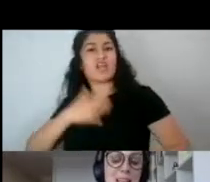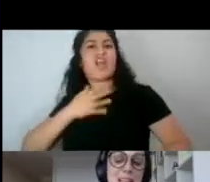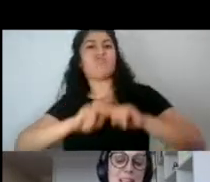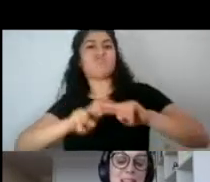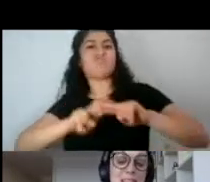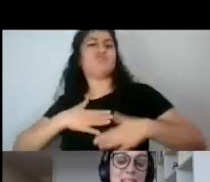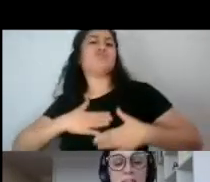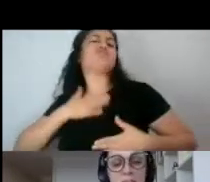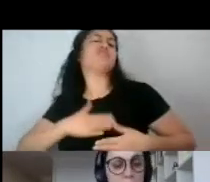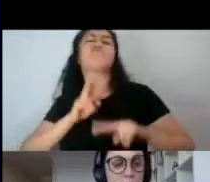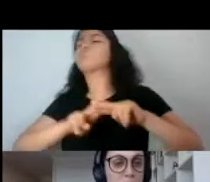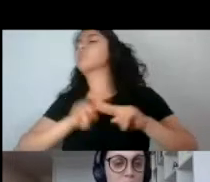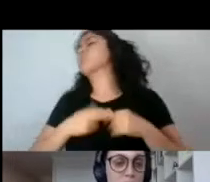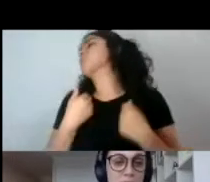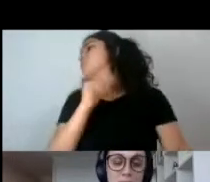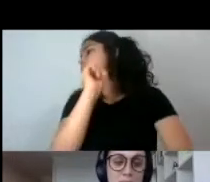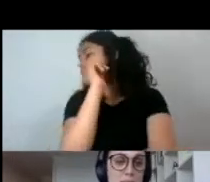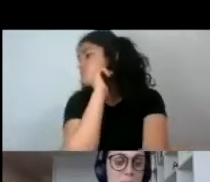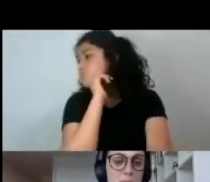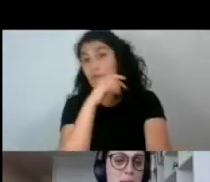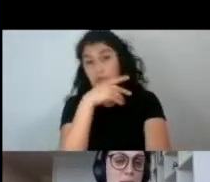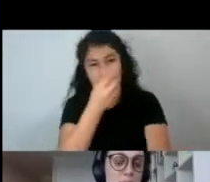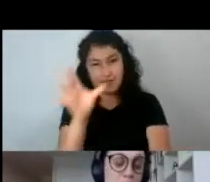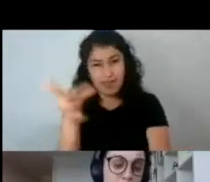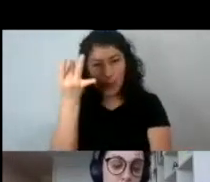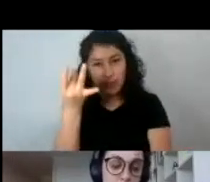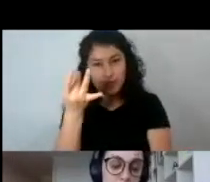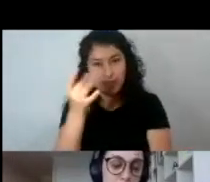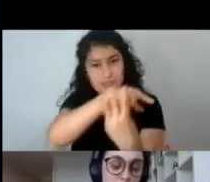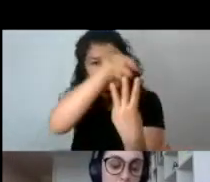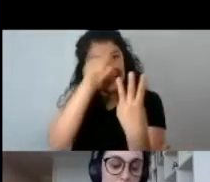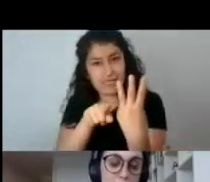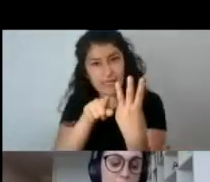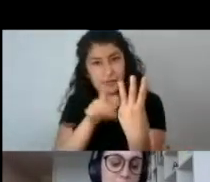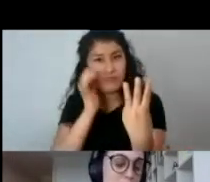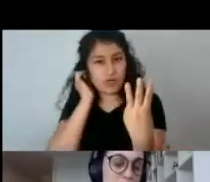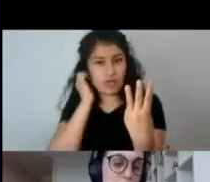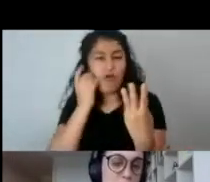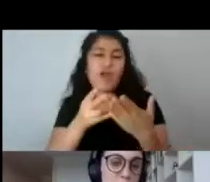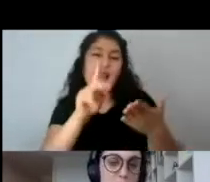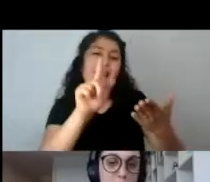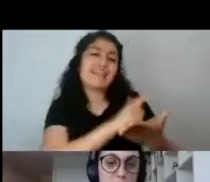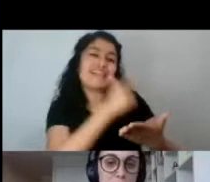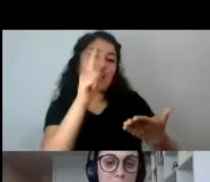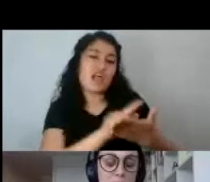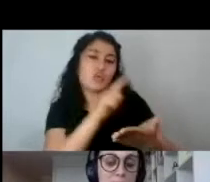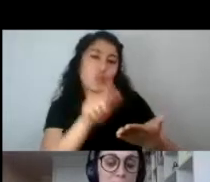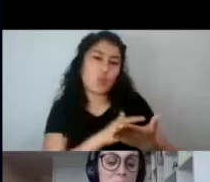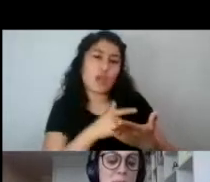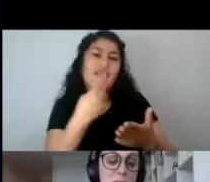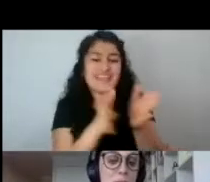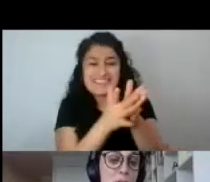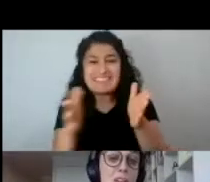sea, acá, quizás, claro, en la literatura juvenil del siglo XIX, del siglo XX,